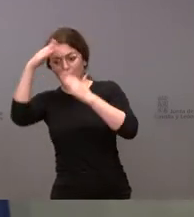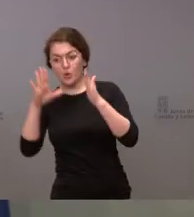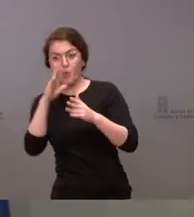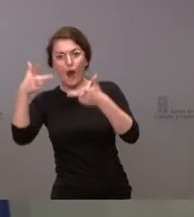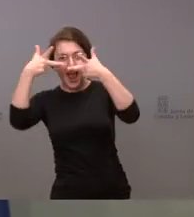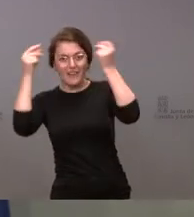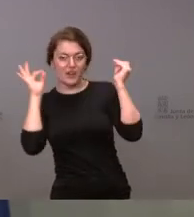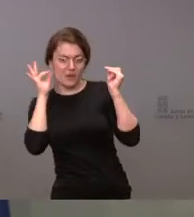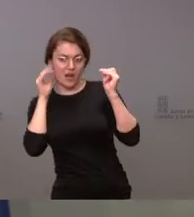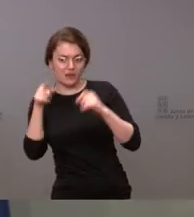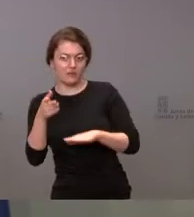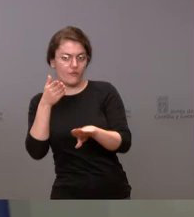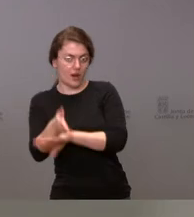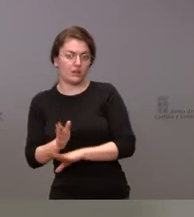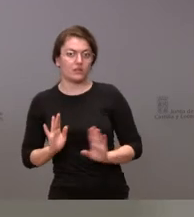accedió a esa localidad.